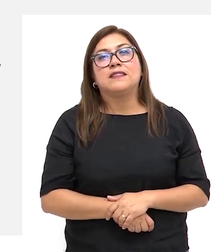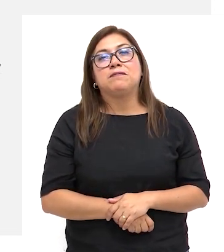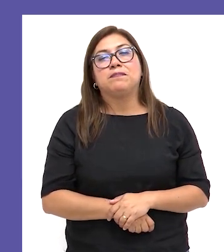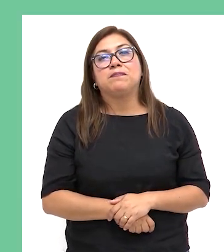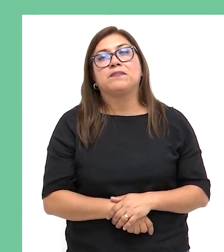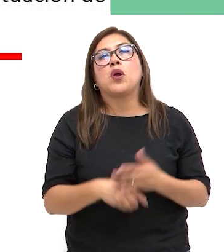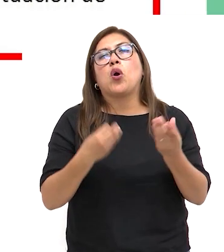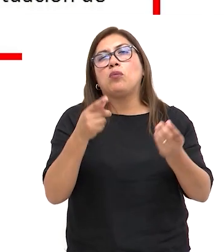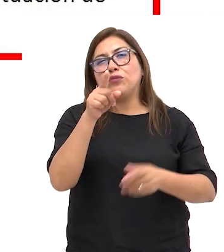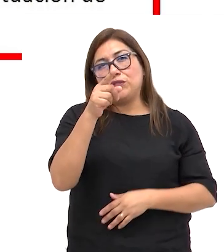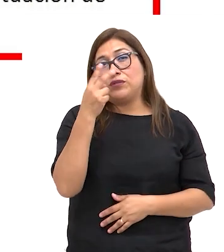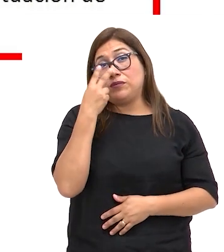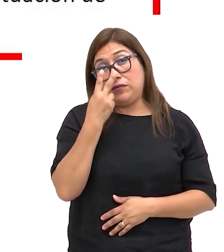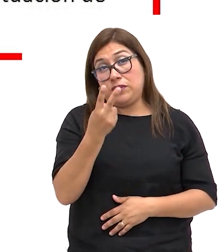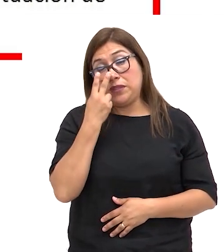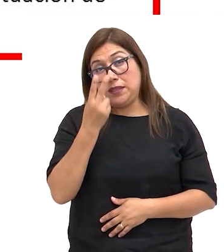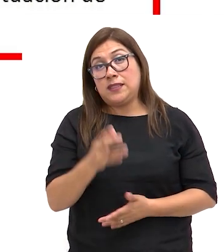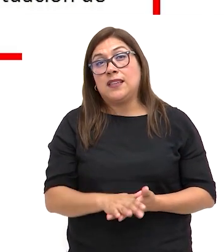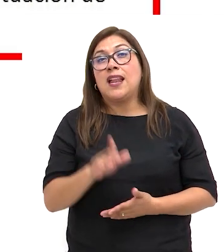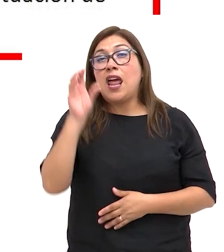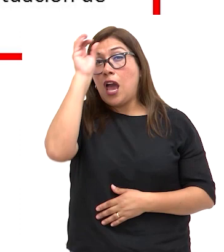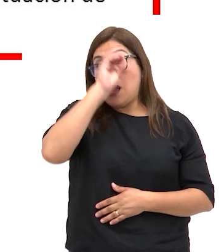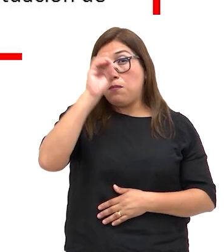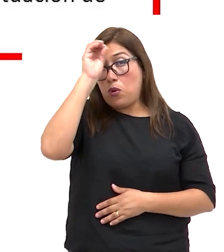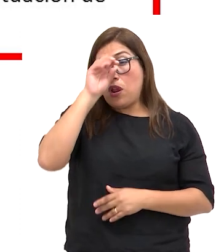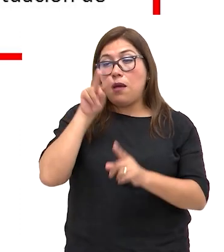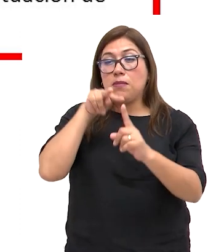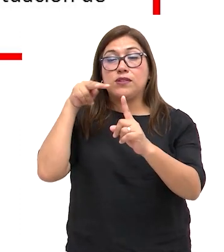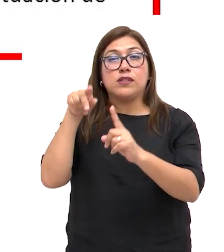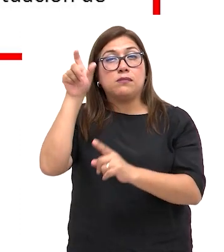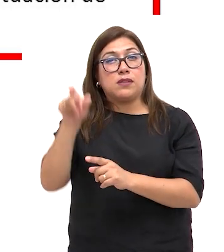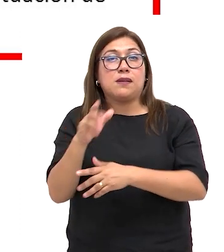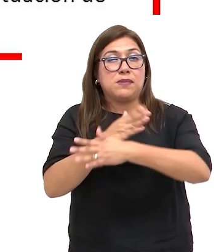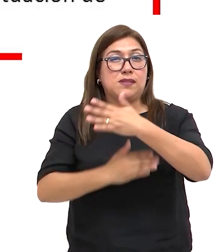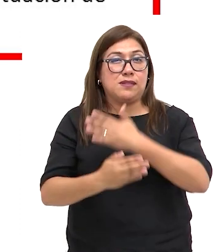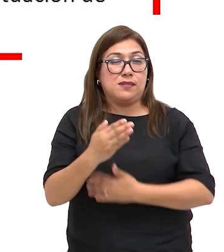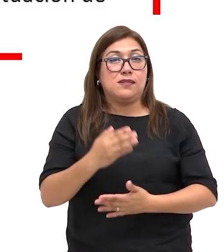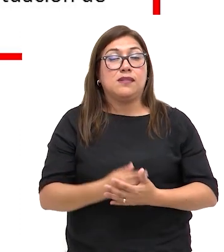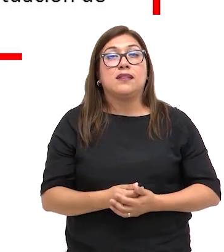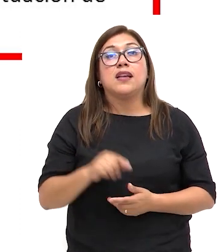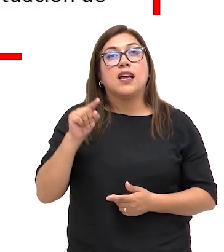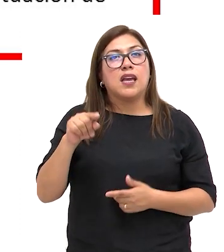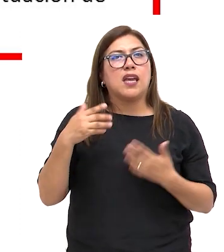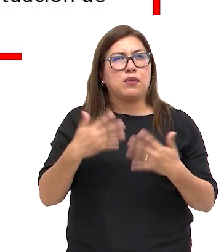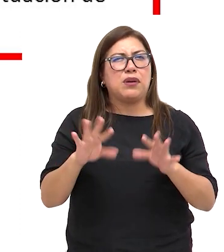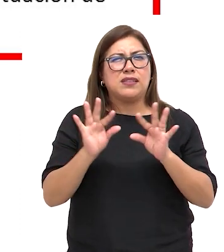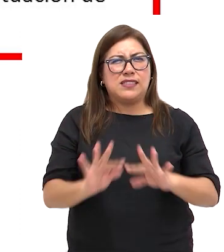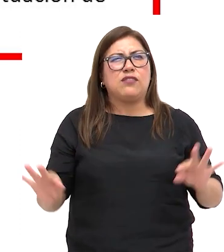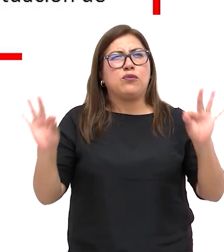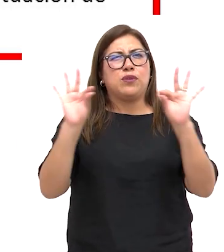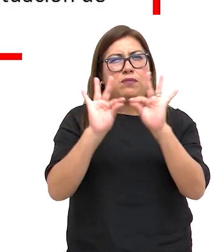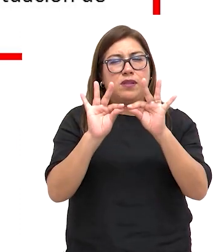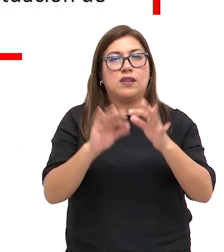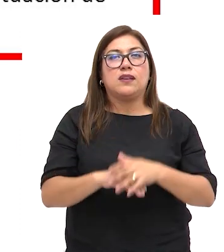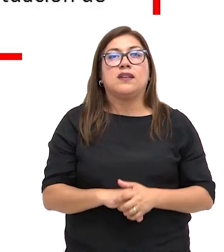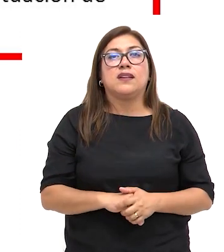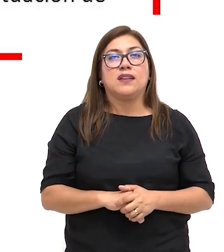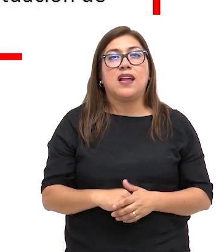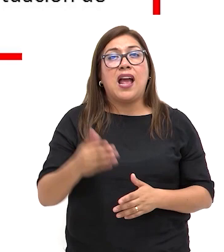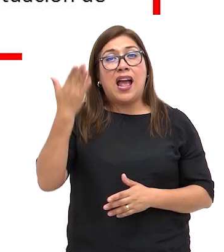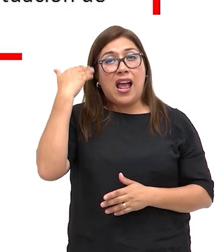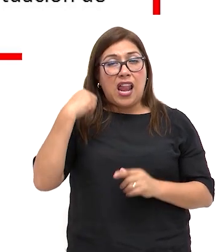listo. Como has podido identificar, la opinión y percepción de las personas con discapacidad es fundamental.